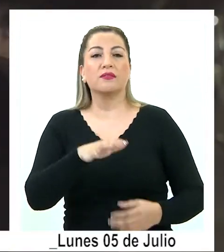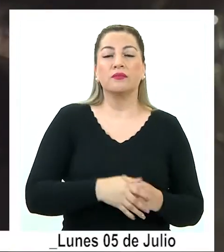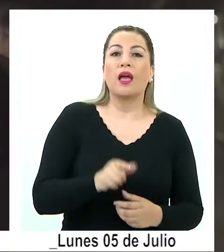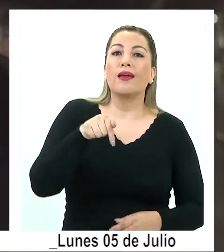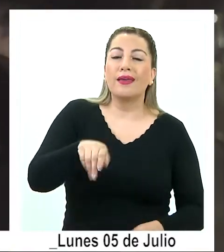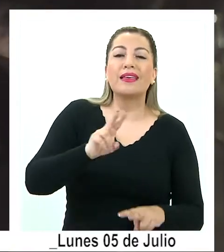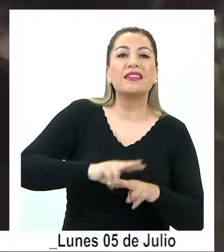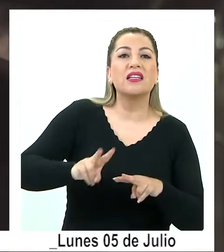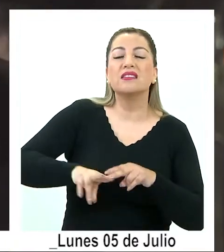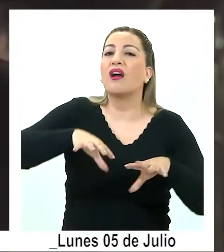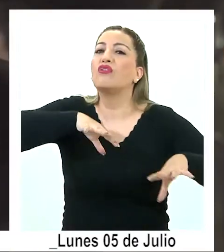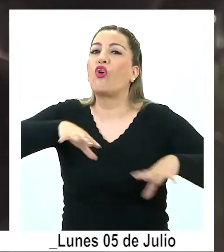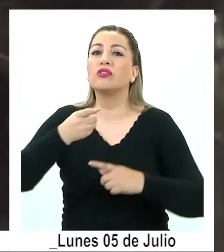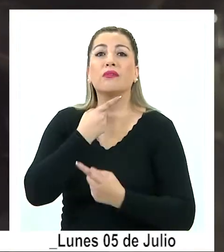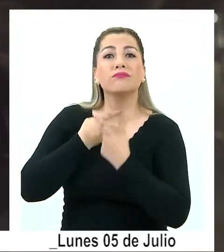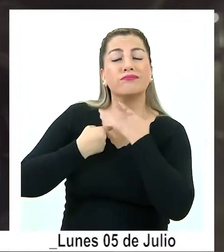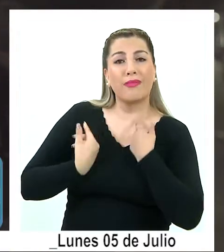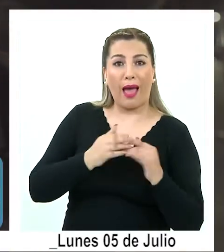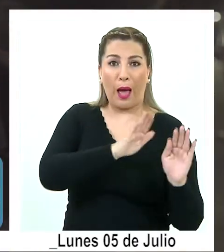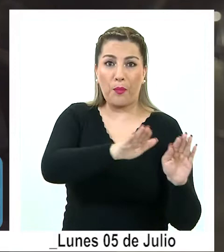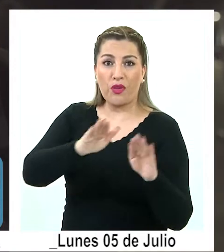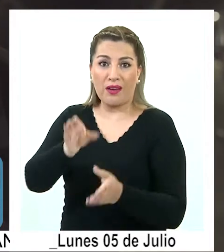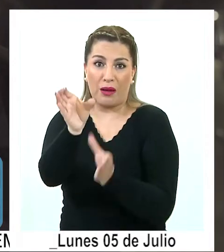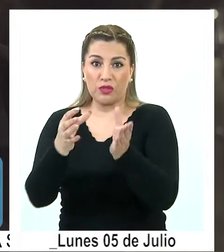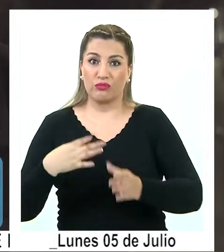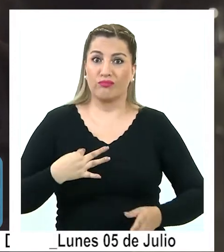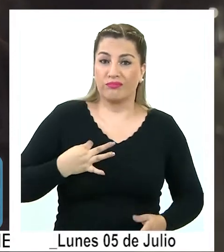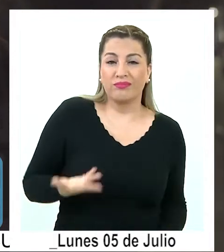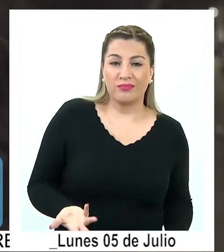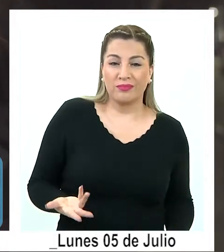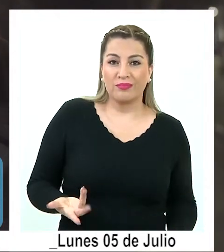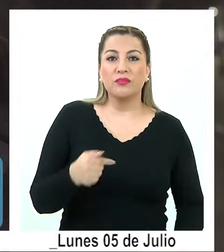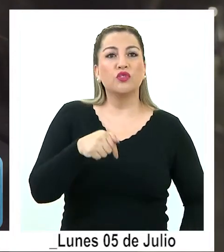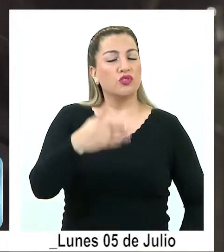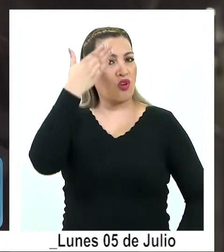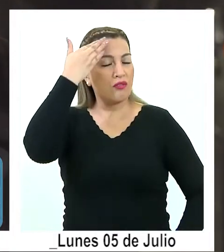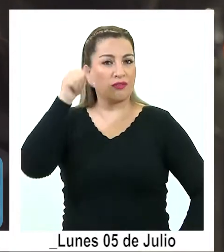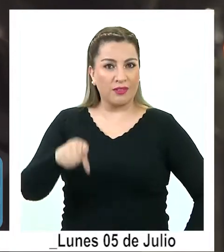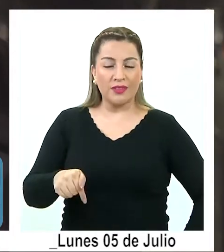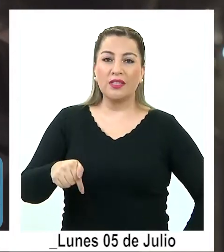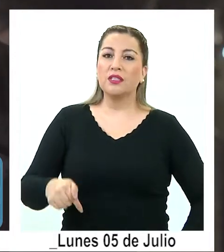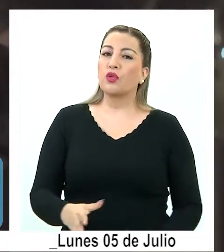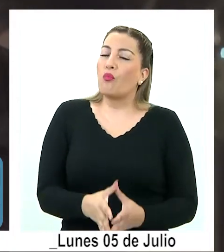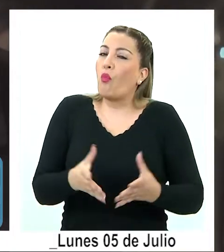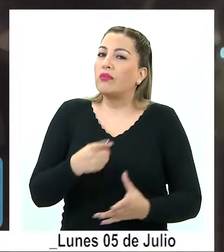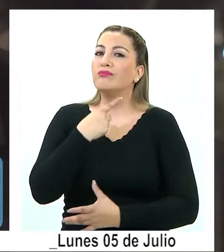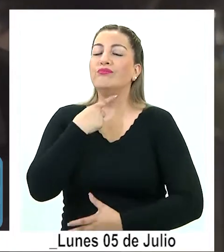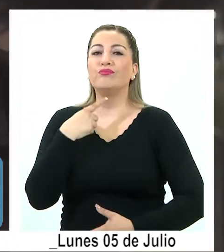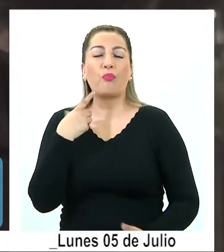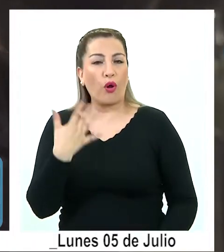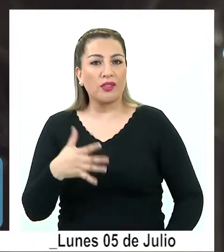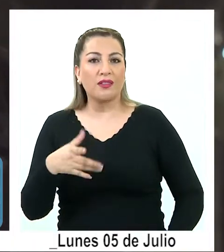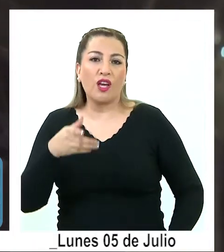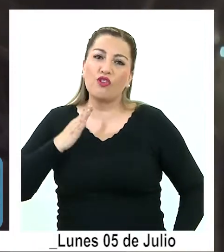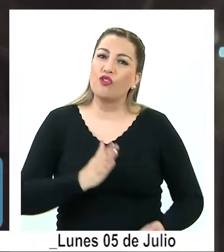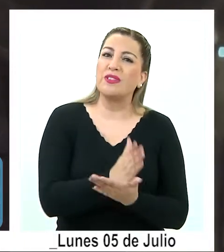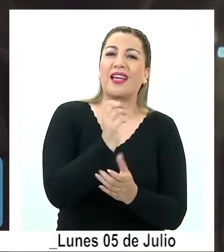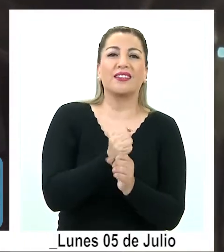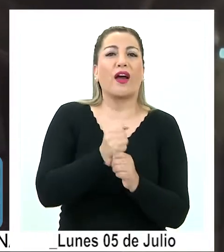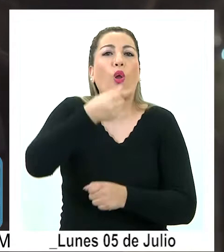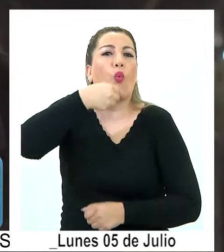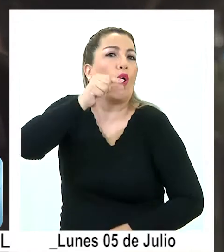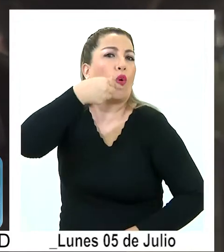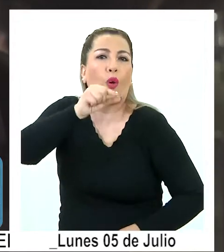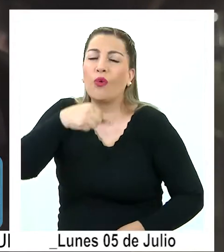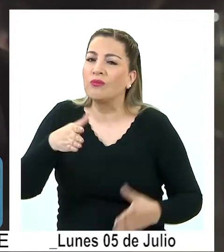esperanza de que aquí se hagan cosas interesantes a favor de nuestro pueblo y por eso creo que es muy, muy importante que nos pongamos a trabajar